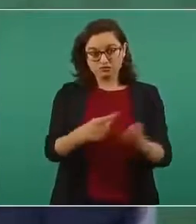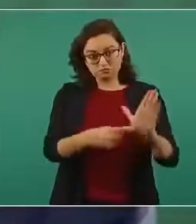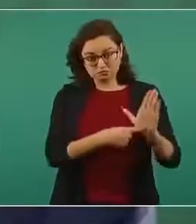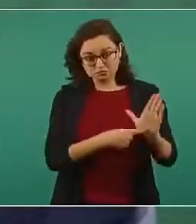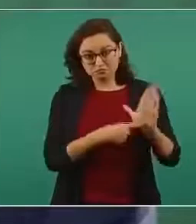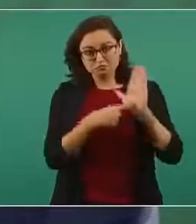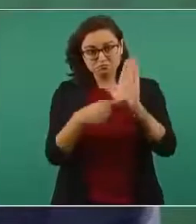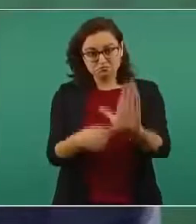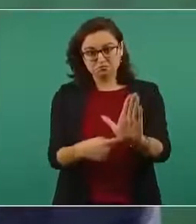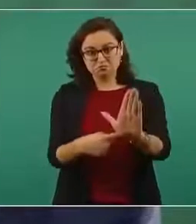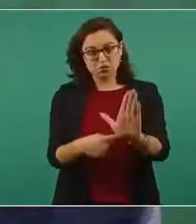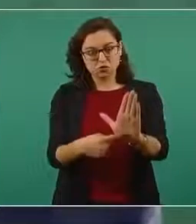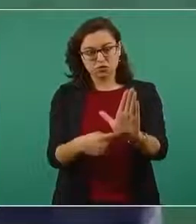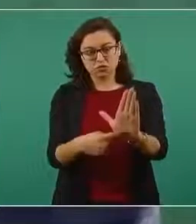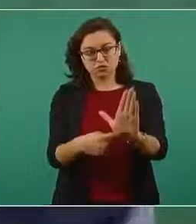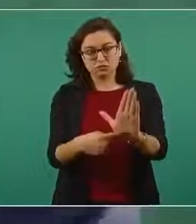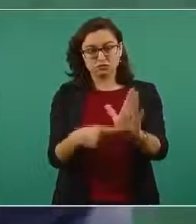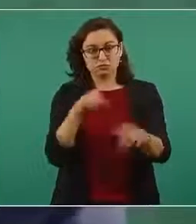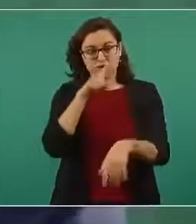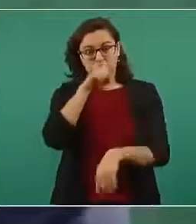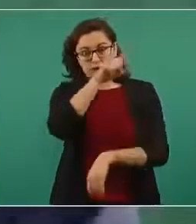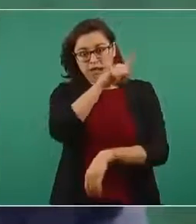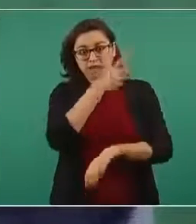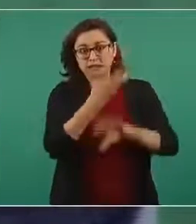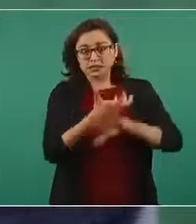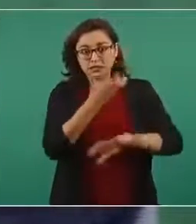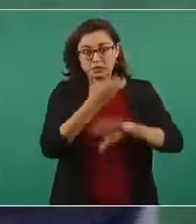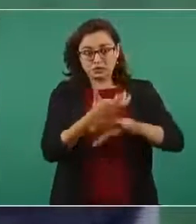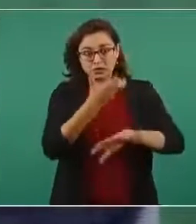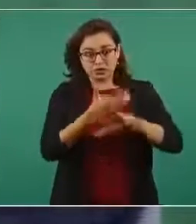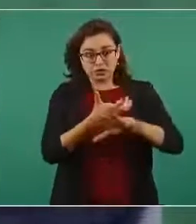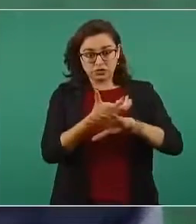oficio que envió la Embajada de Estados Unidos